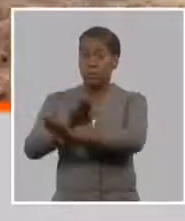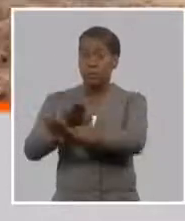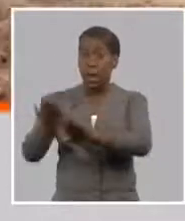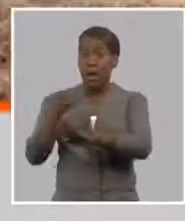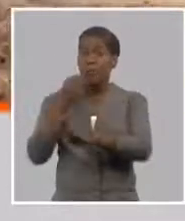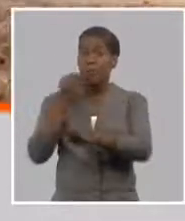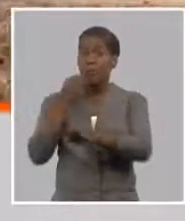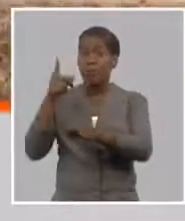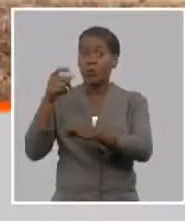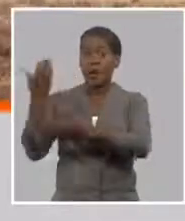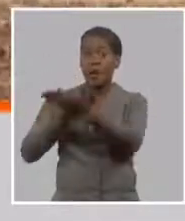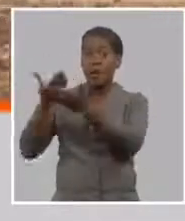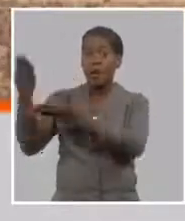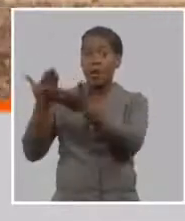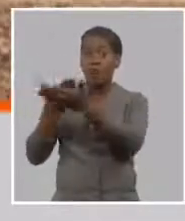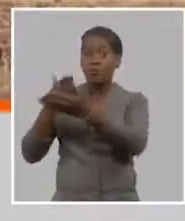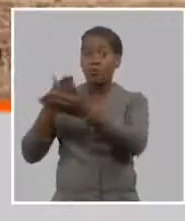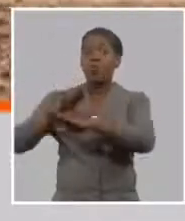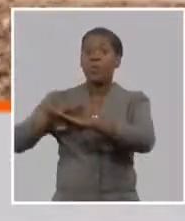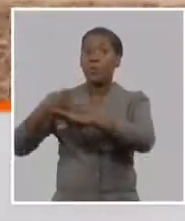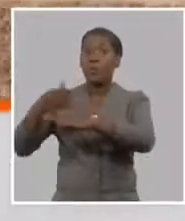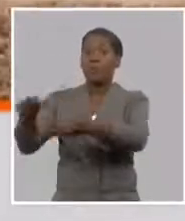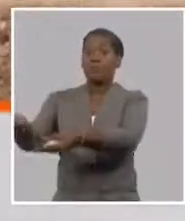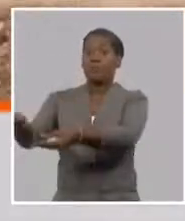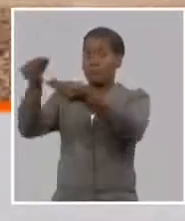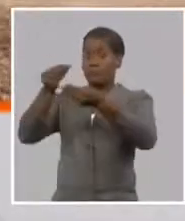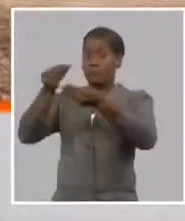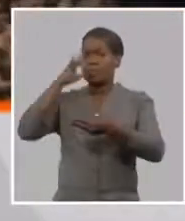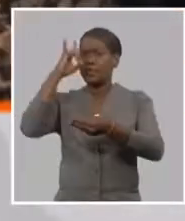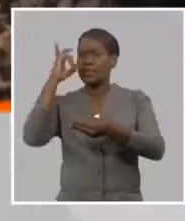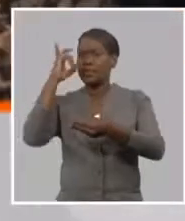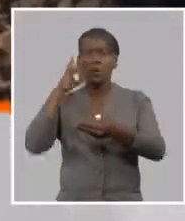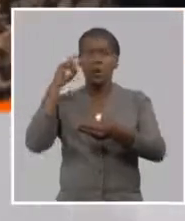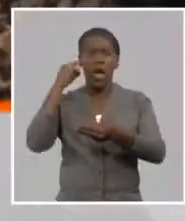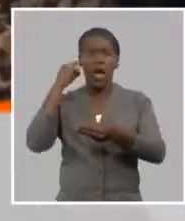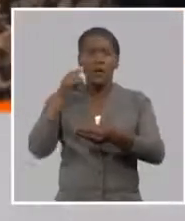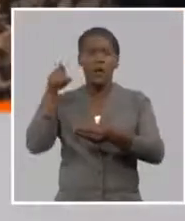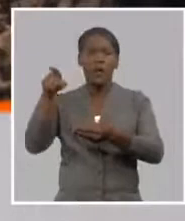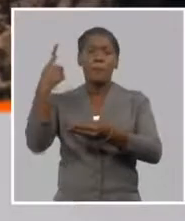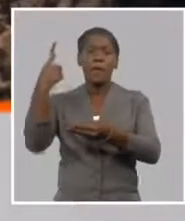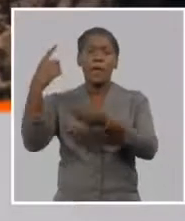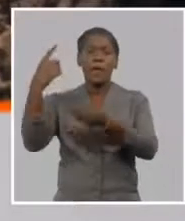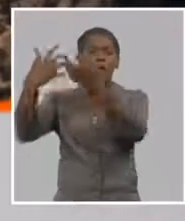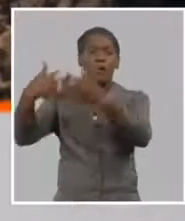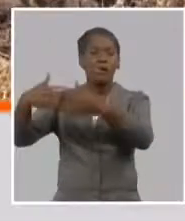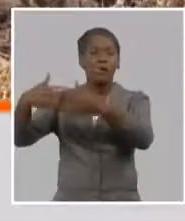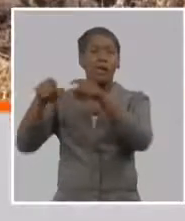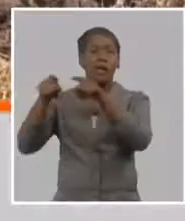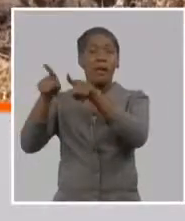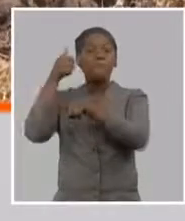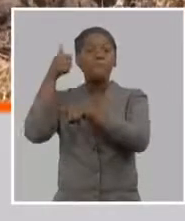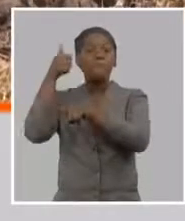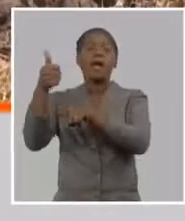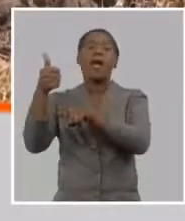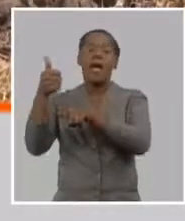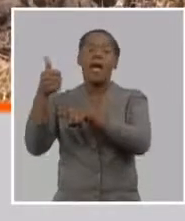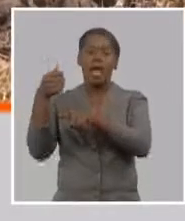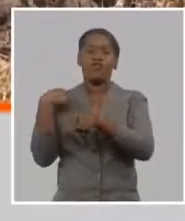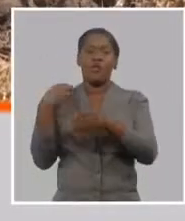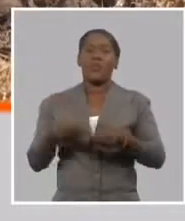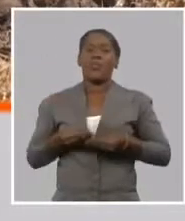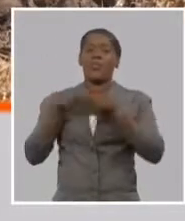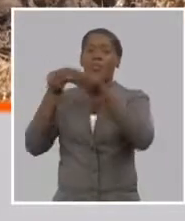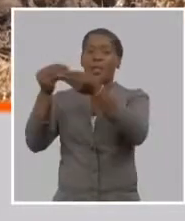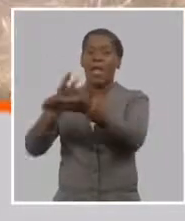créditos que el banco ofrezca para otras líneas de producción es decir nosotros vamos a multiplicarnos realmente y vamos a